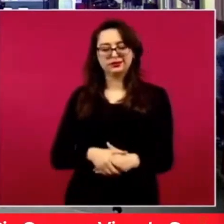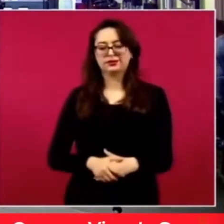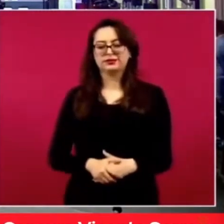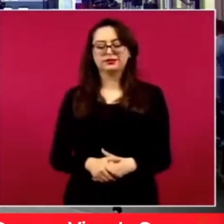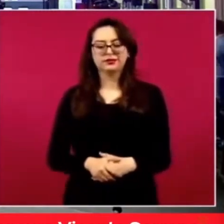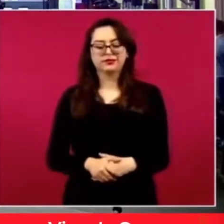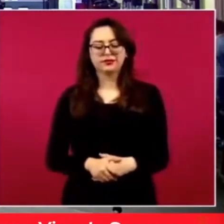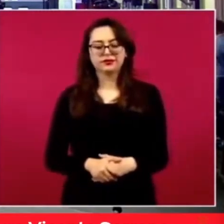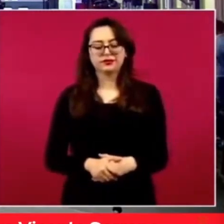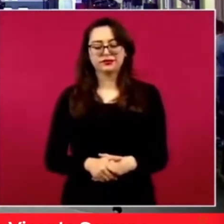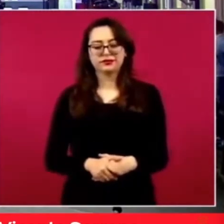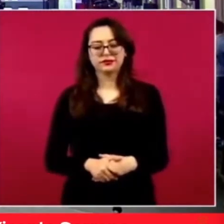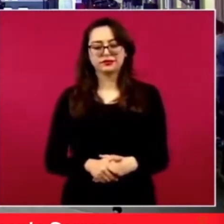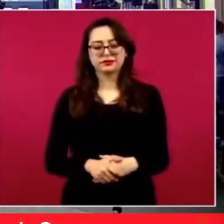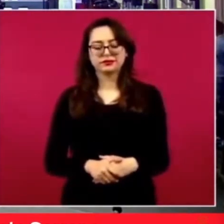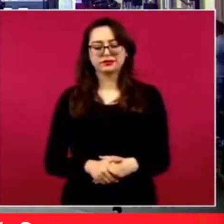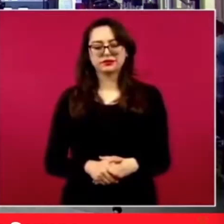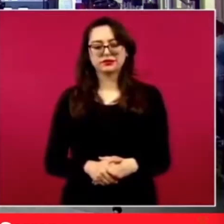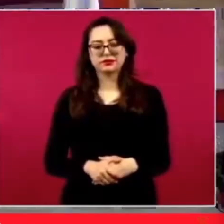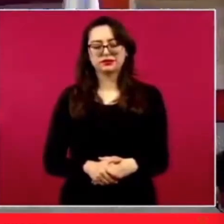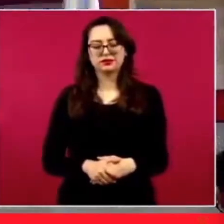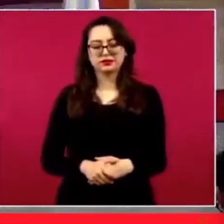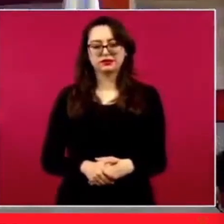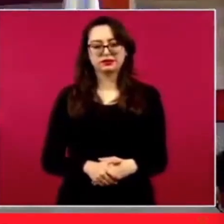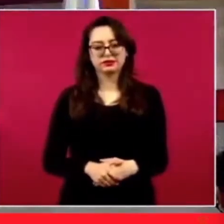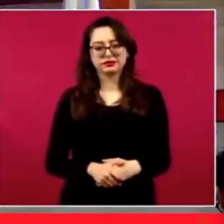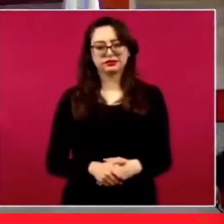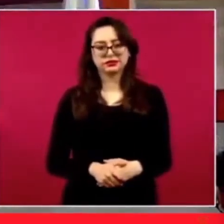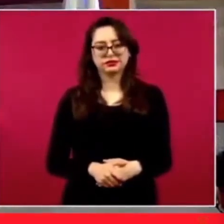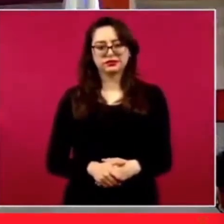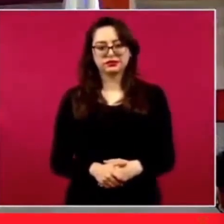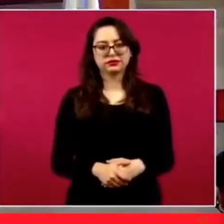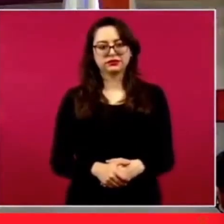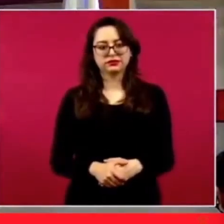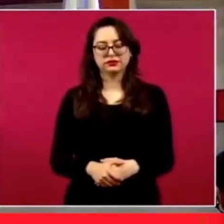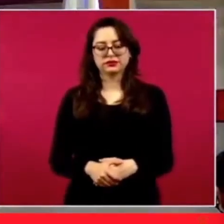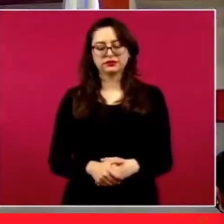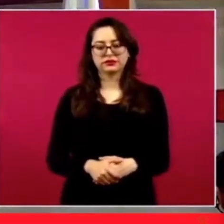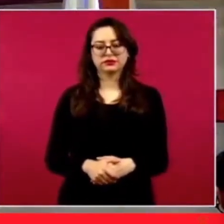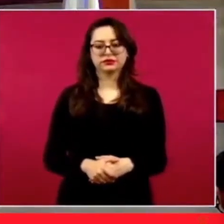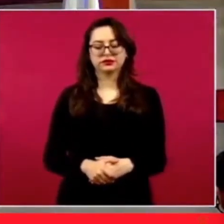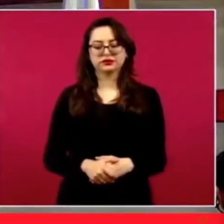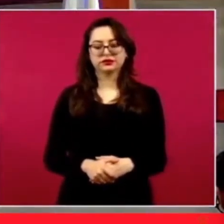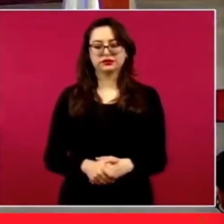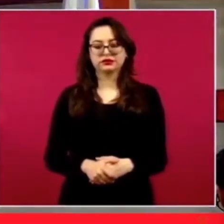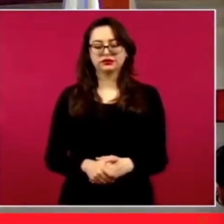Sí, sí. Pues, este, incluía todo.